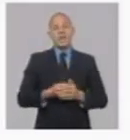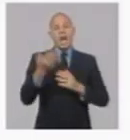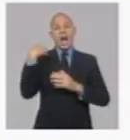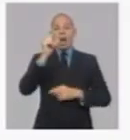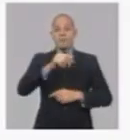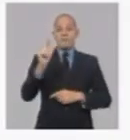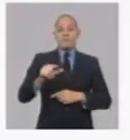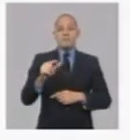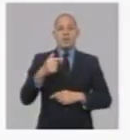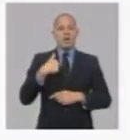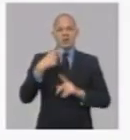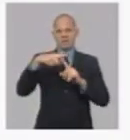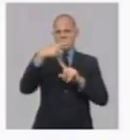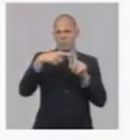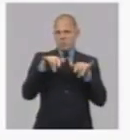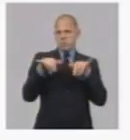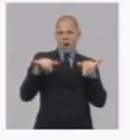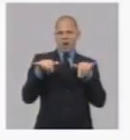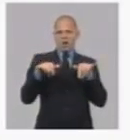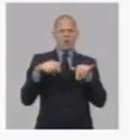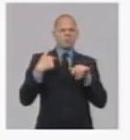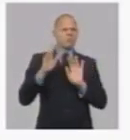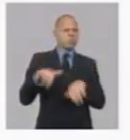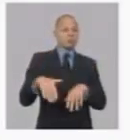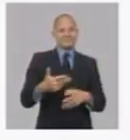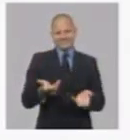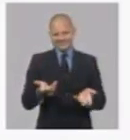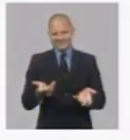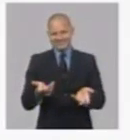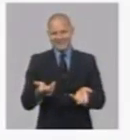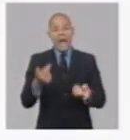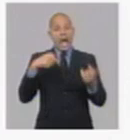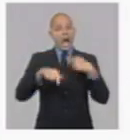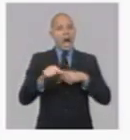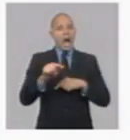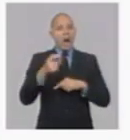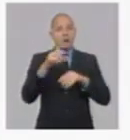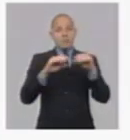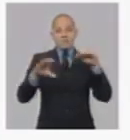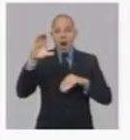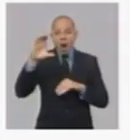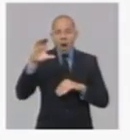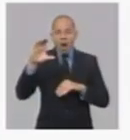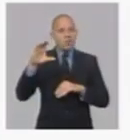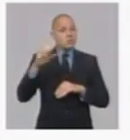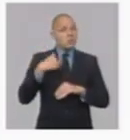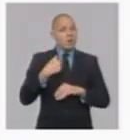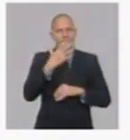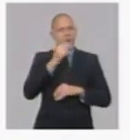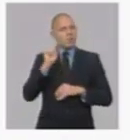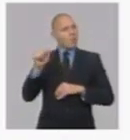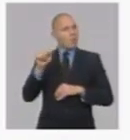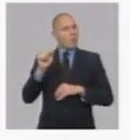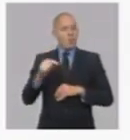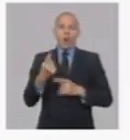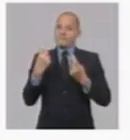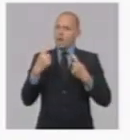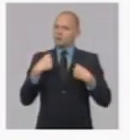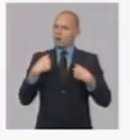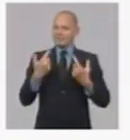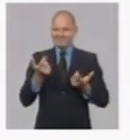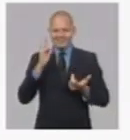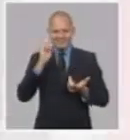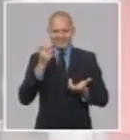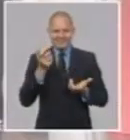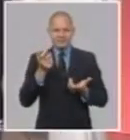Y aquí aprovecho la ocasión respondiendo a una de las preguntas que hemos visto en las redes, que